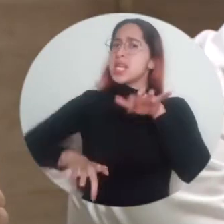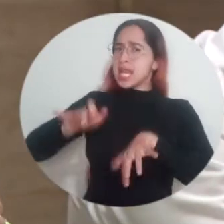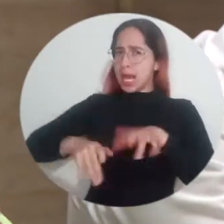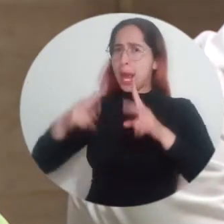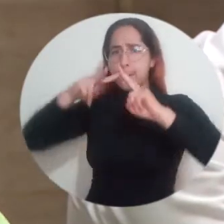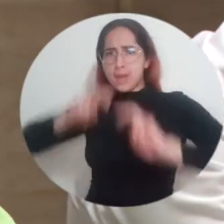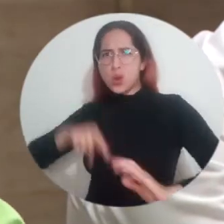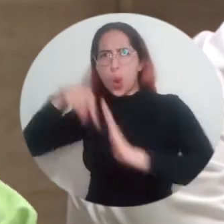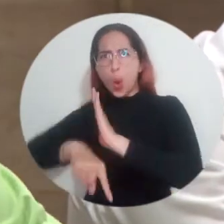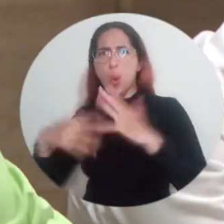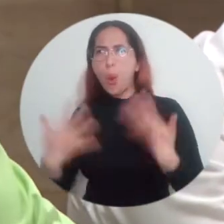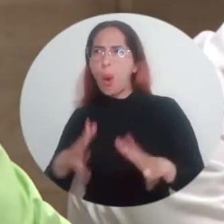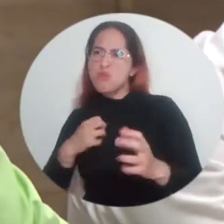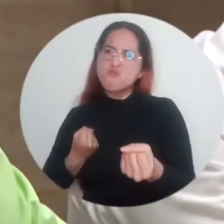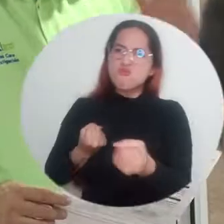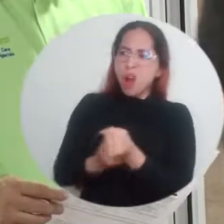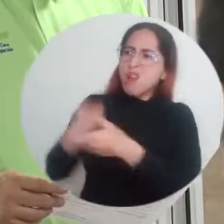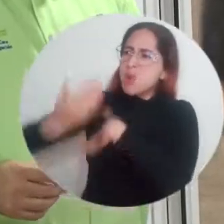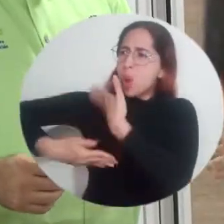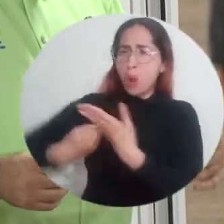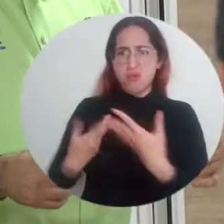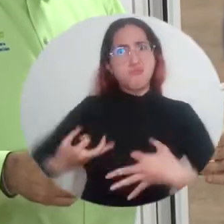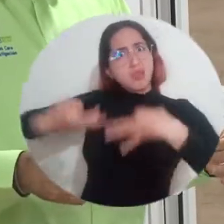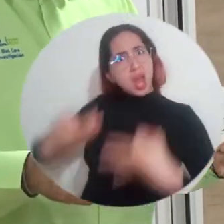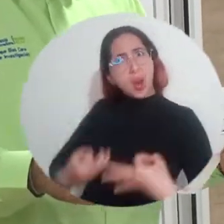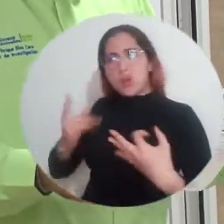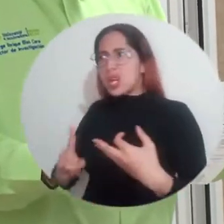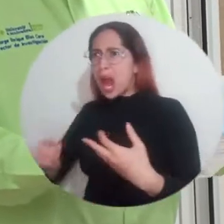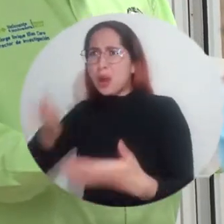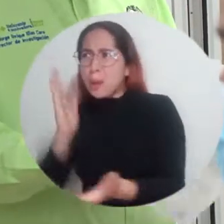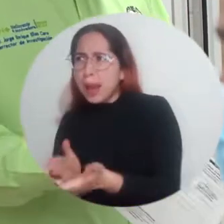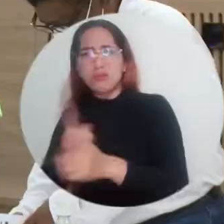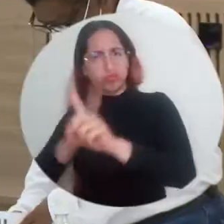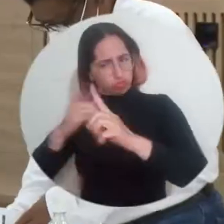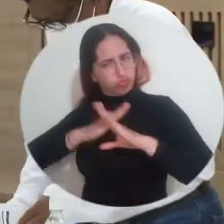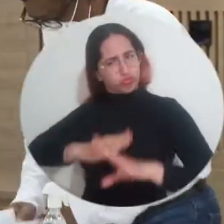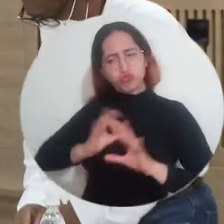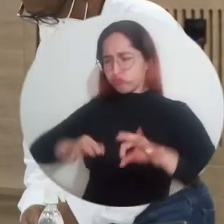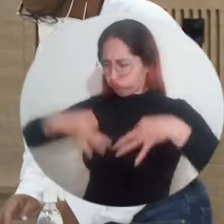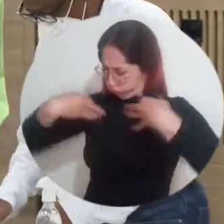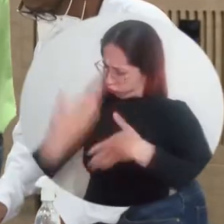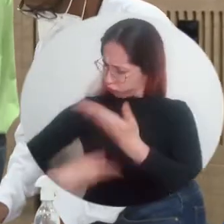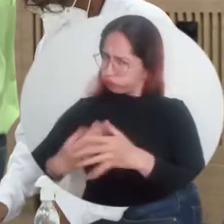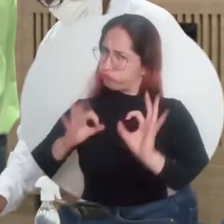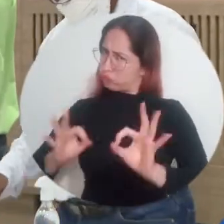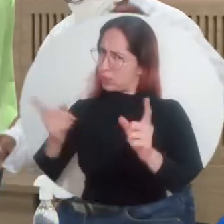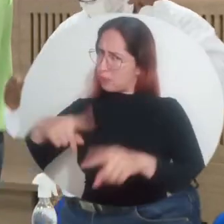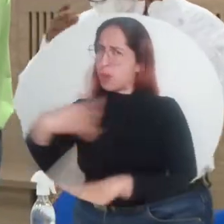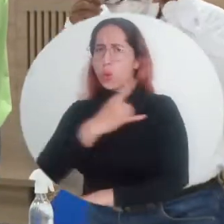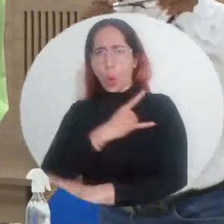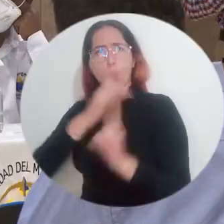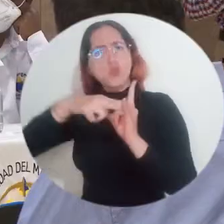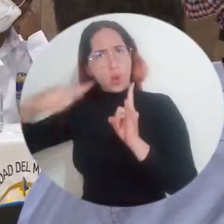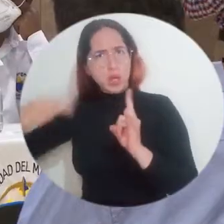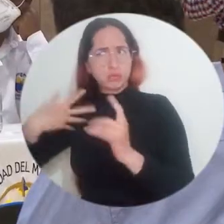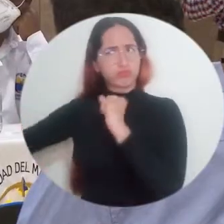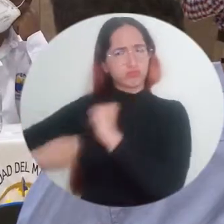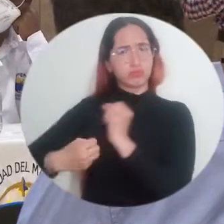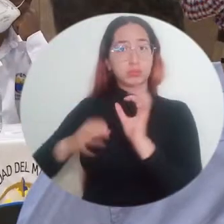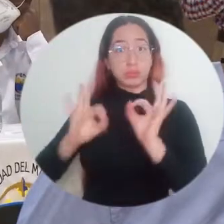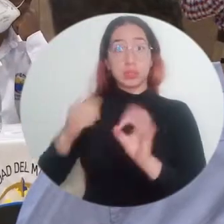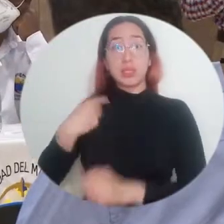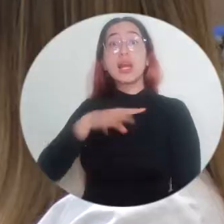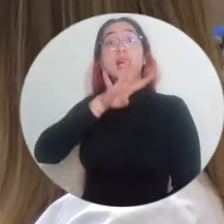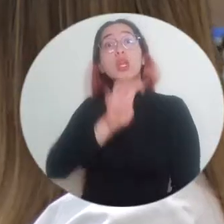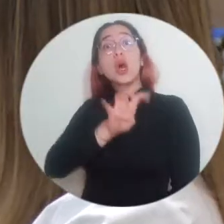excepcional. Tuvimos siempre la seguridad y la transparencia y en ese sentido también hemos recibido un importante apoyo por la institución. Con recursos por